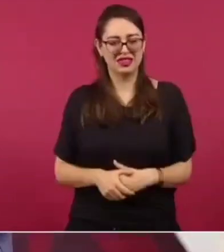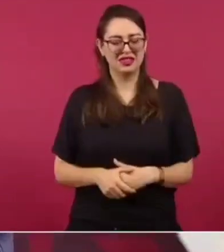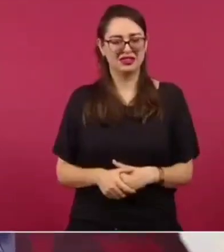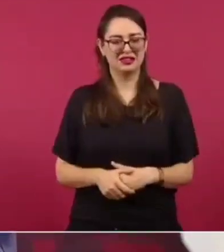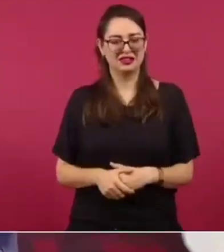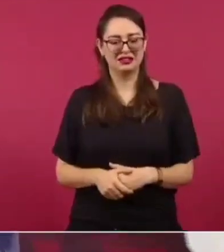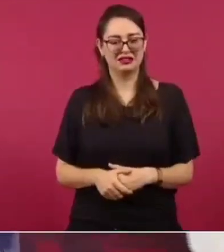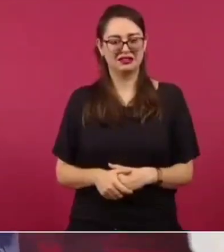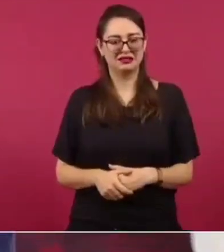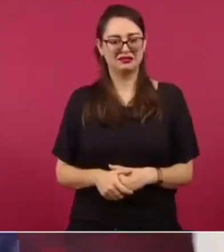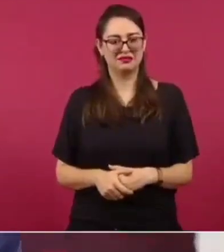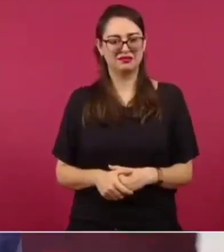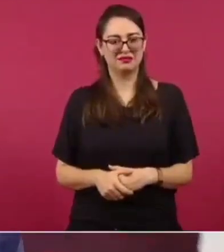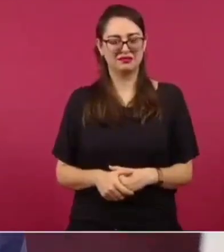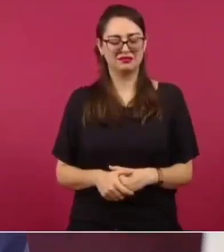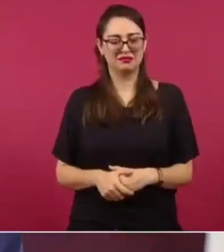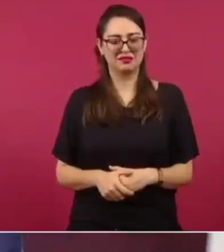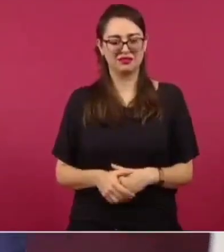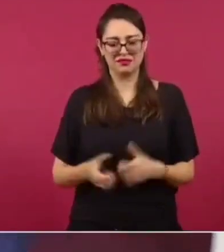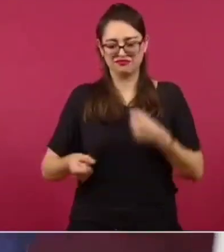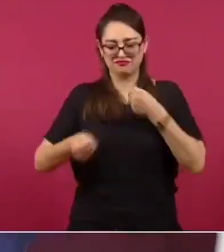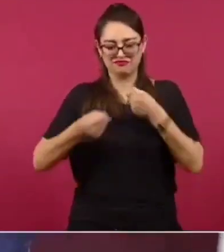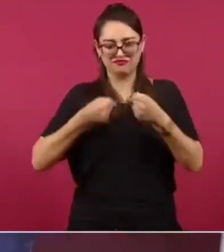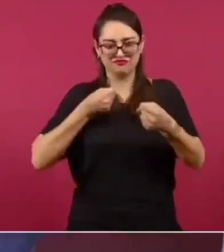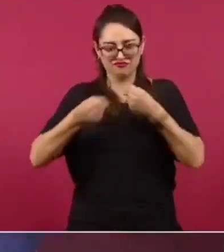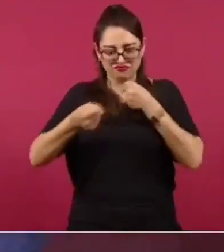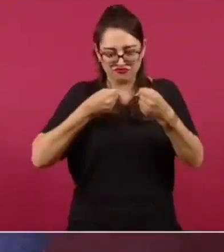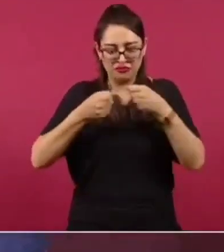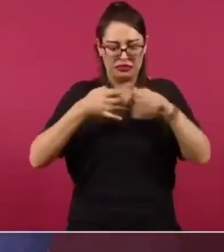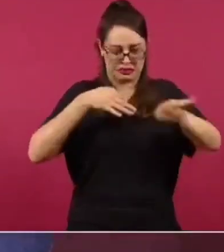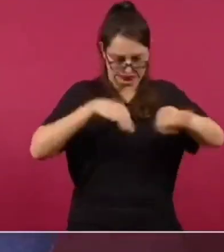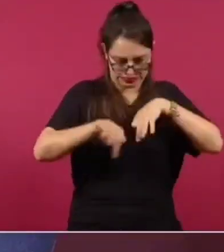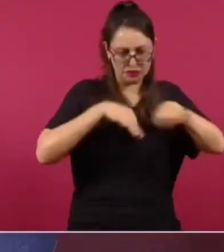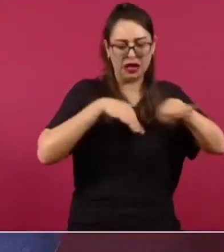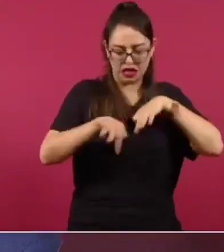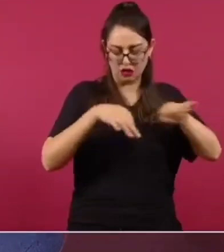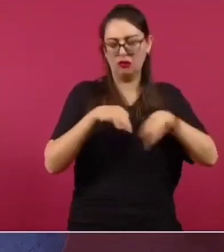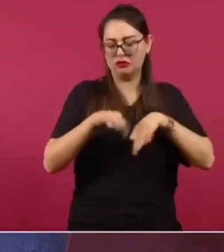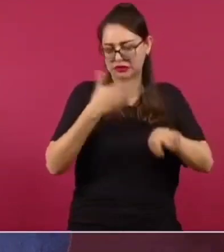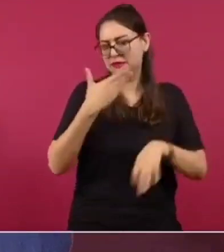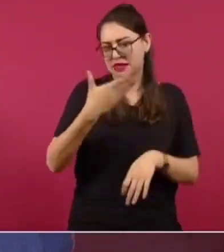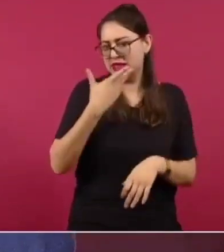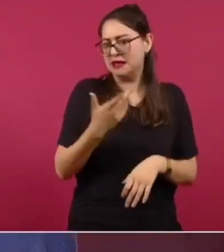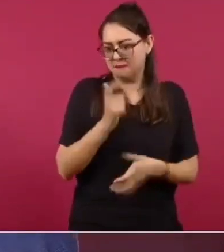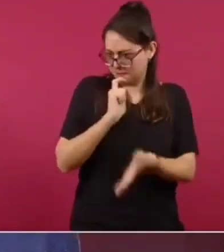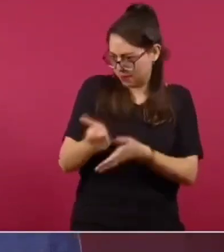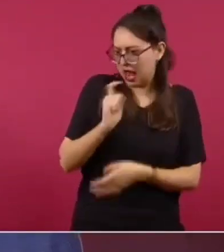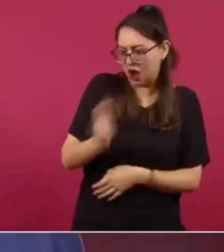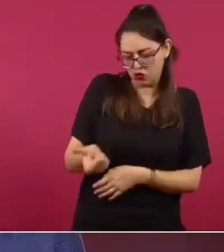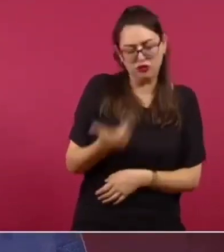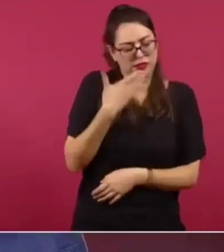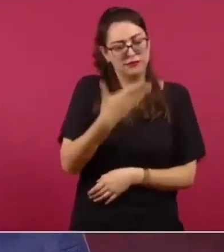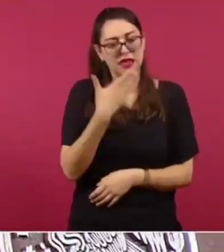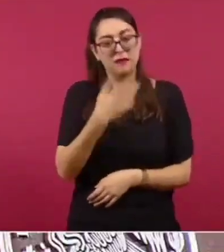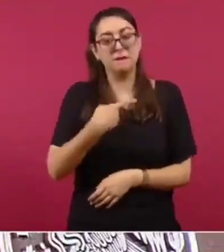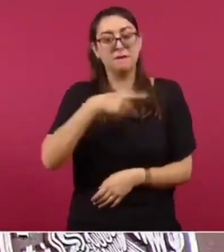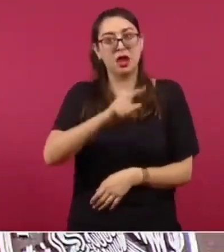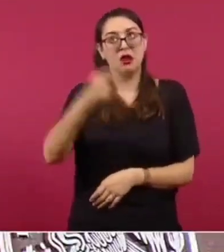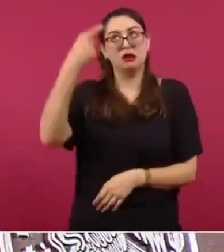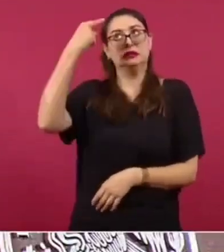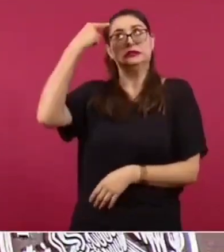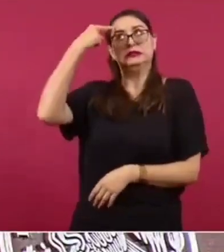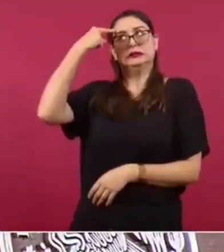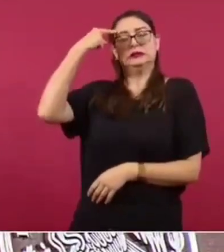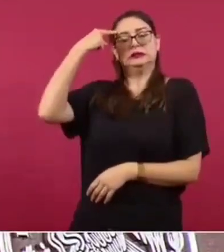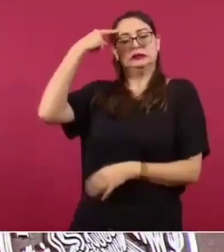vendan su trabajo, no su conciencia, porque es